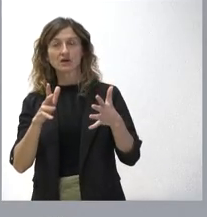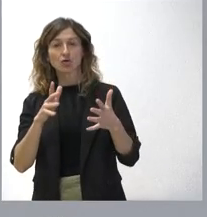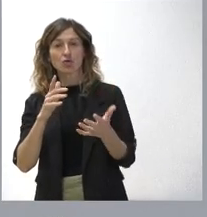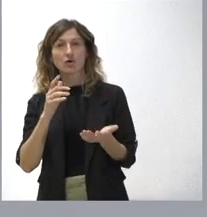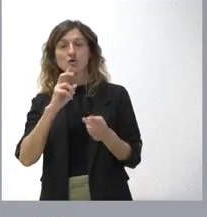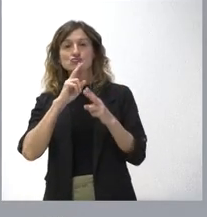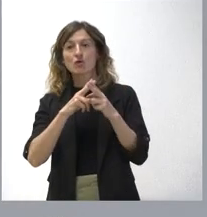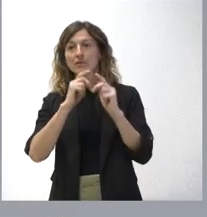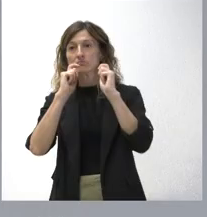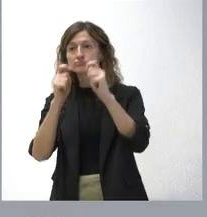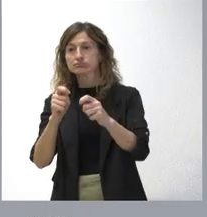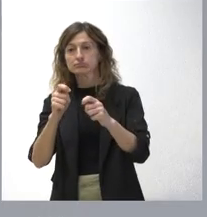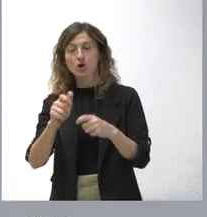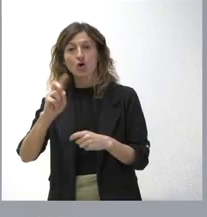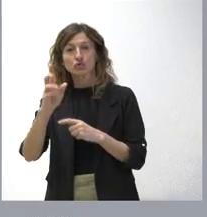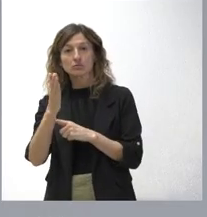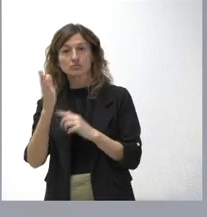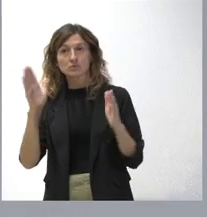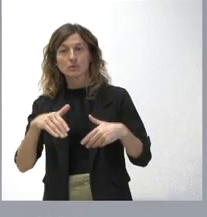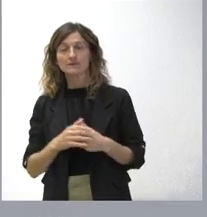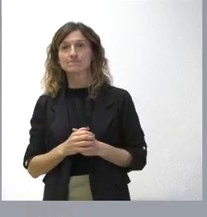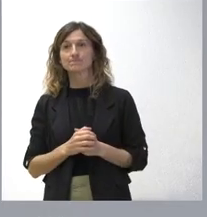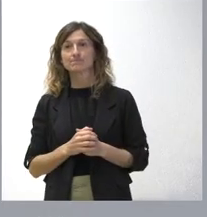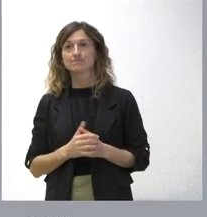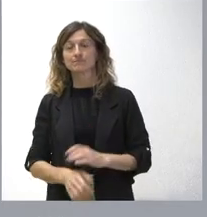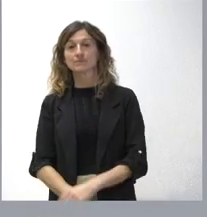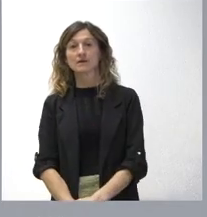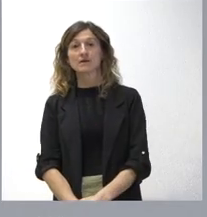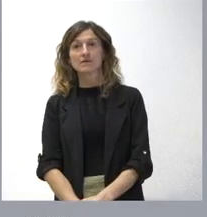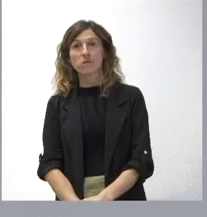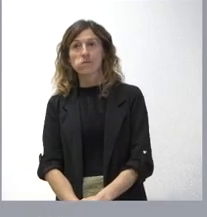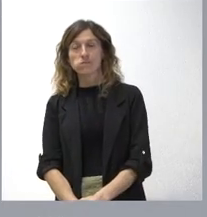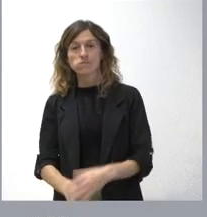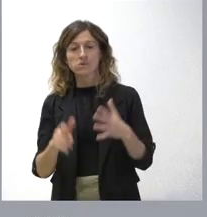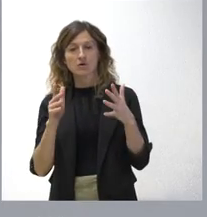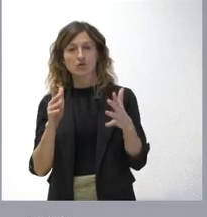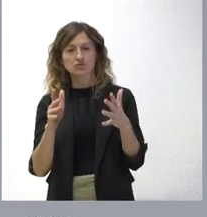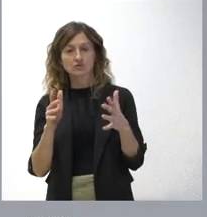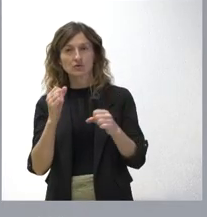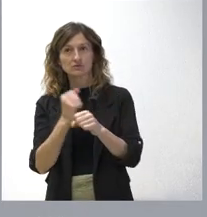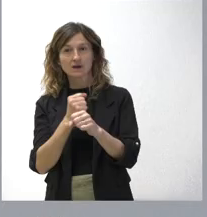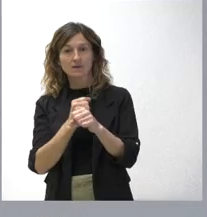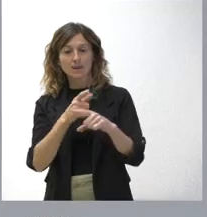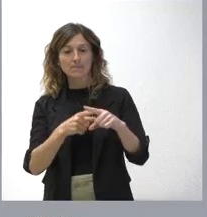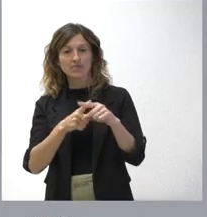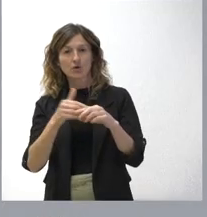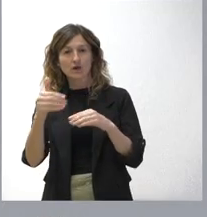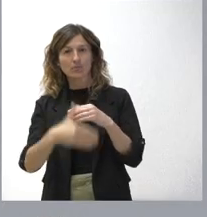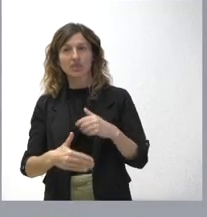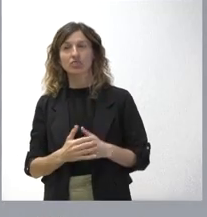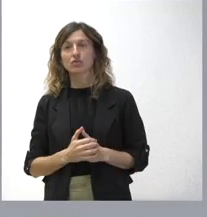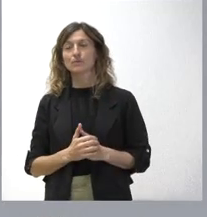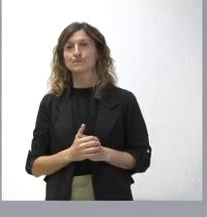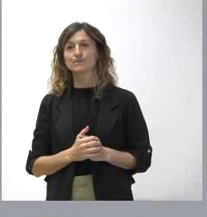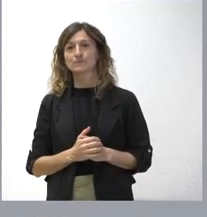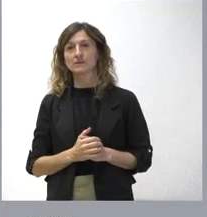poder nombrar otro presidente. Este consejo asesor trabaja más a medio y largo plazo en cuanto